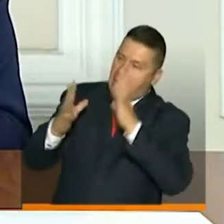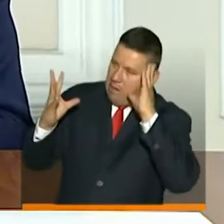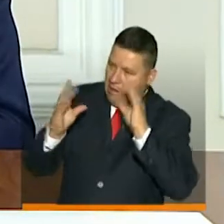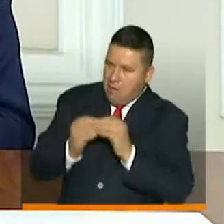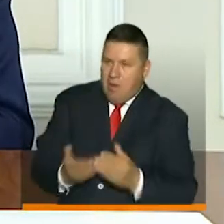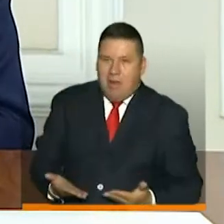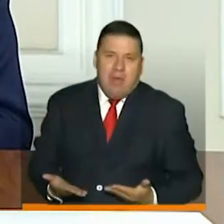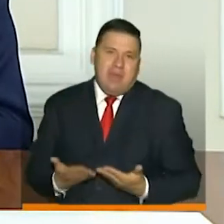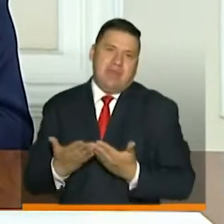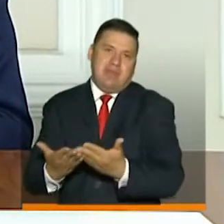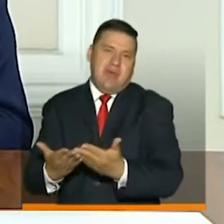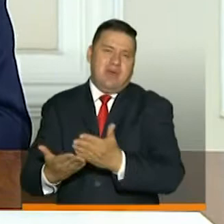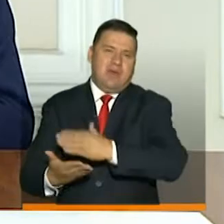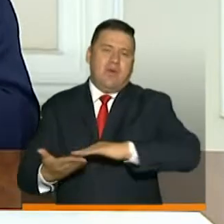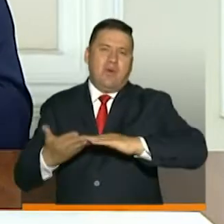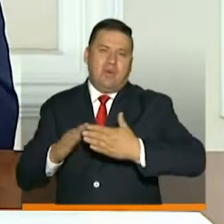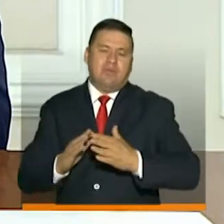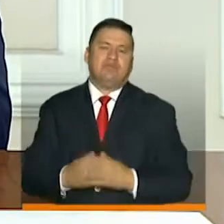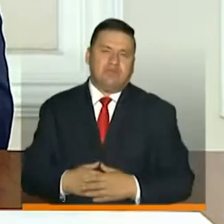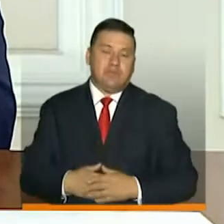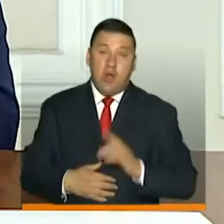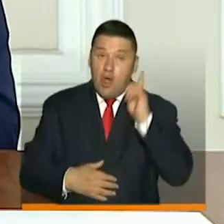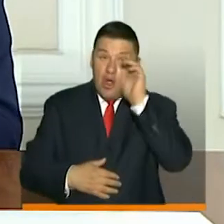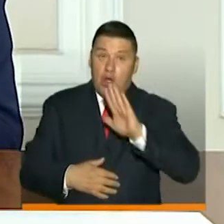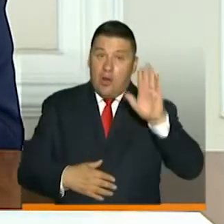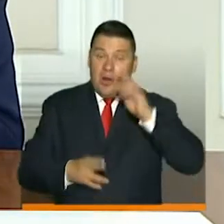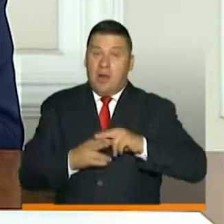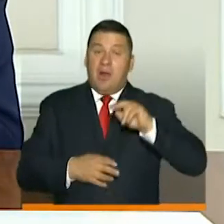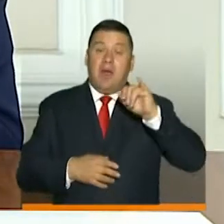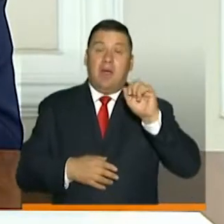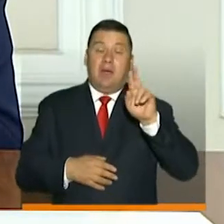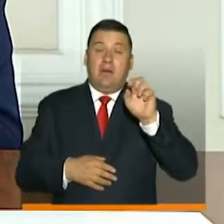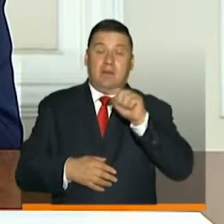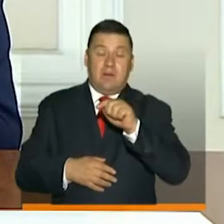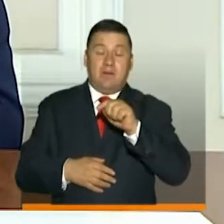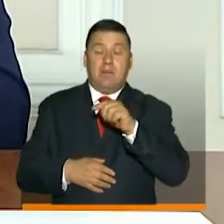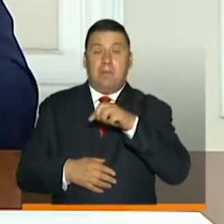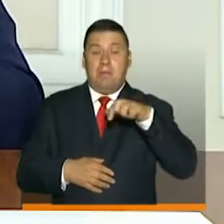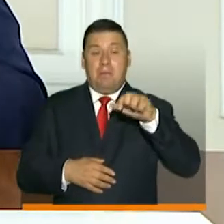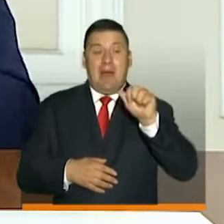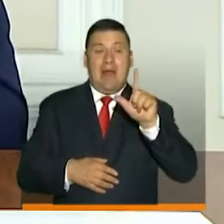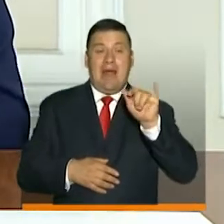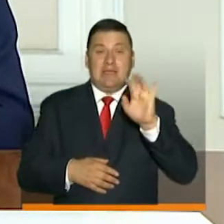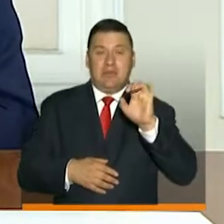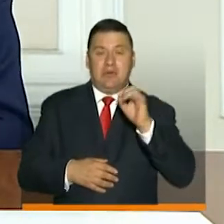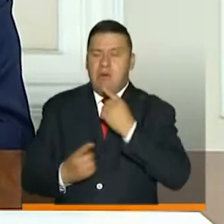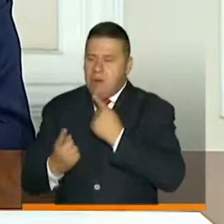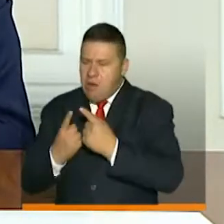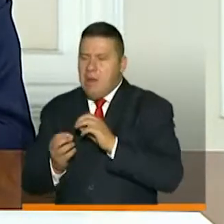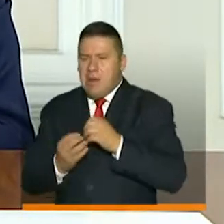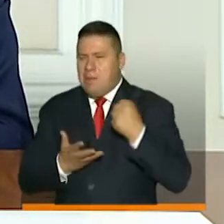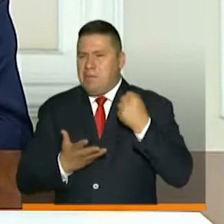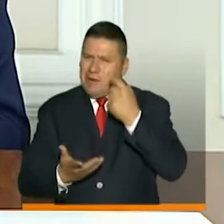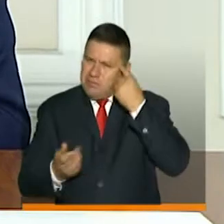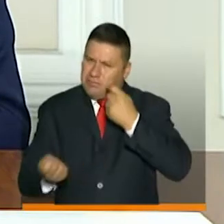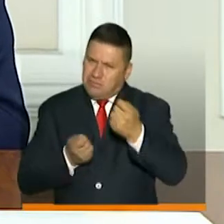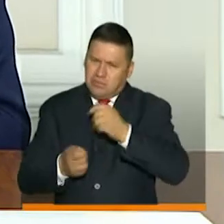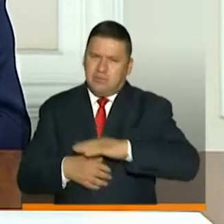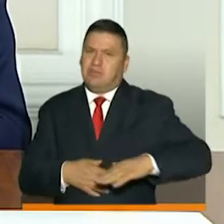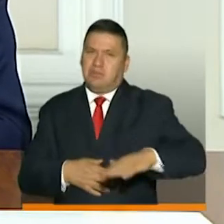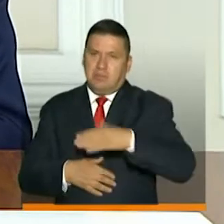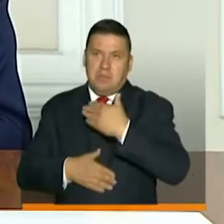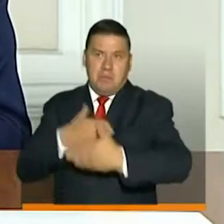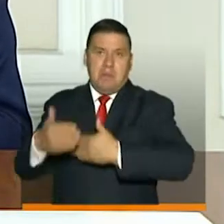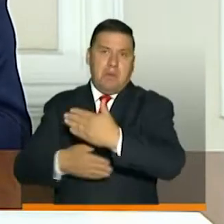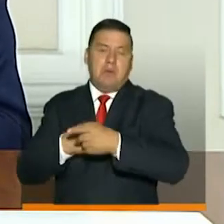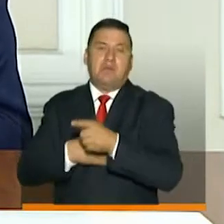contribuir a las comunidades. Con el señor gobernador Haider Palacios estuvimos hablando también de otras inversiones estratégicas que se